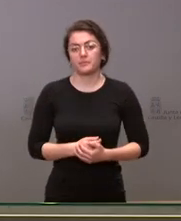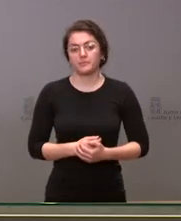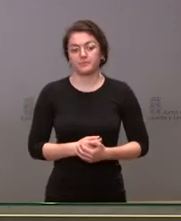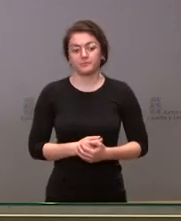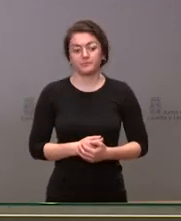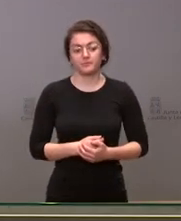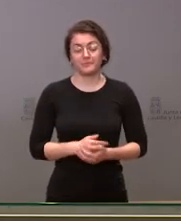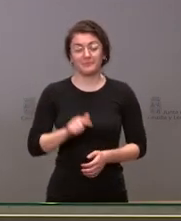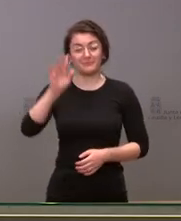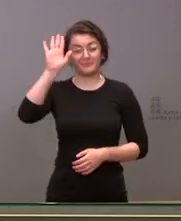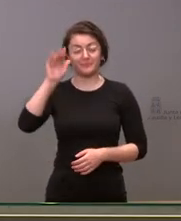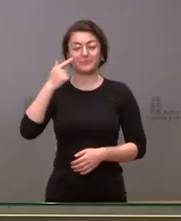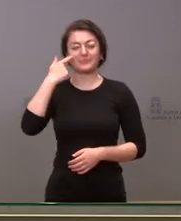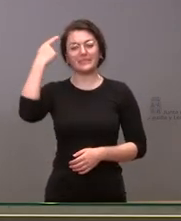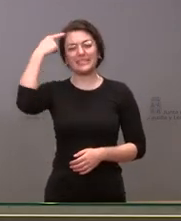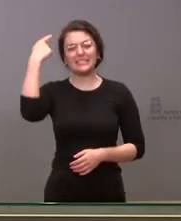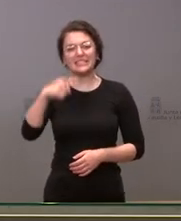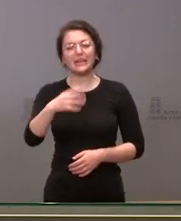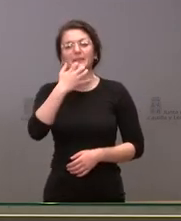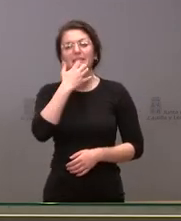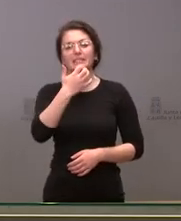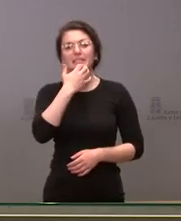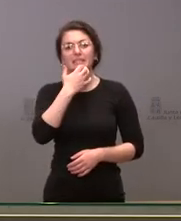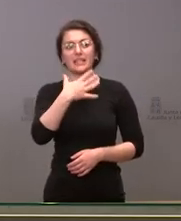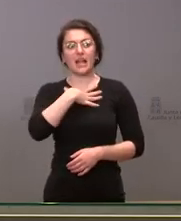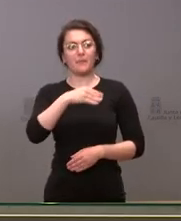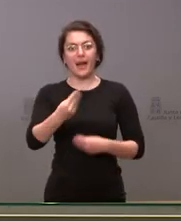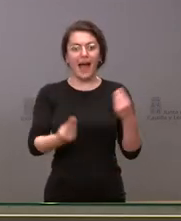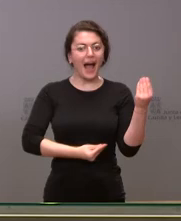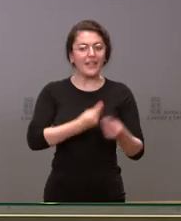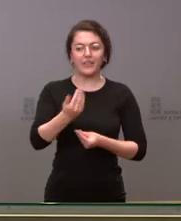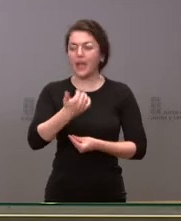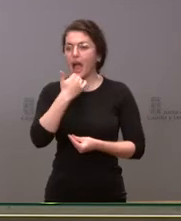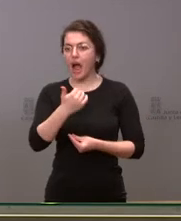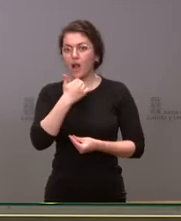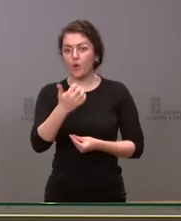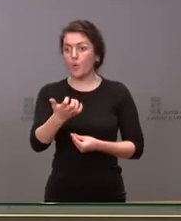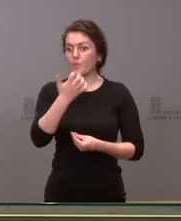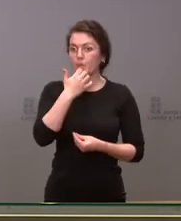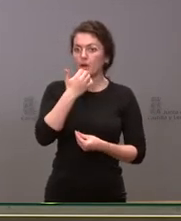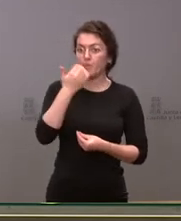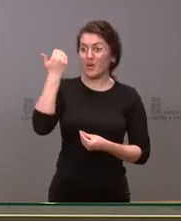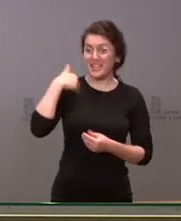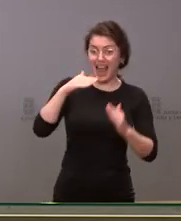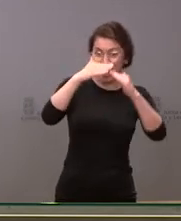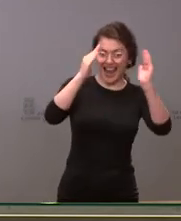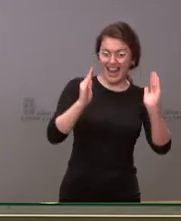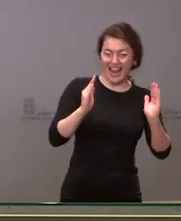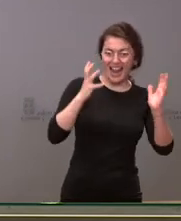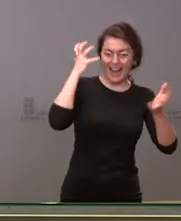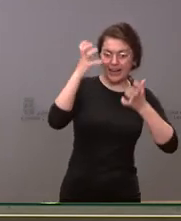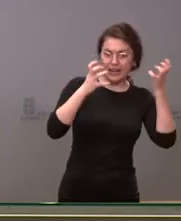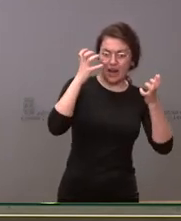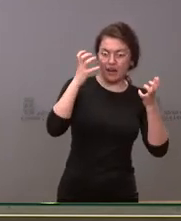¿en este caso saben si va a ser necesario alguna actuación como ha tenido lugar en algunas granjas a las que ha apuntado